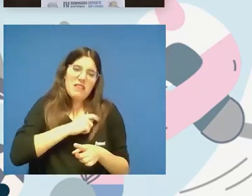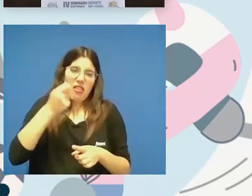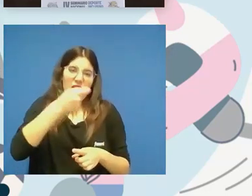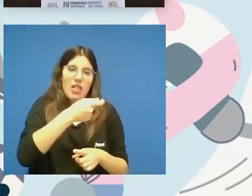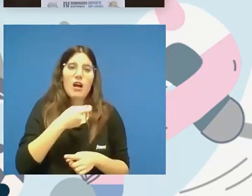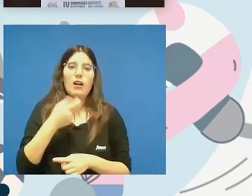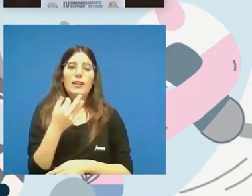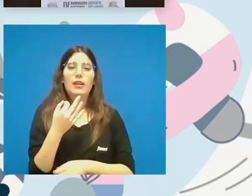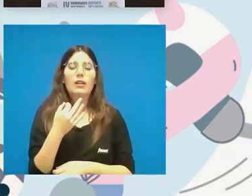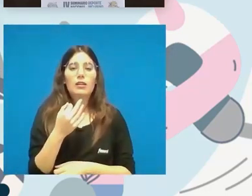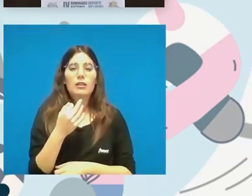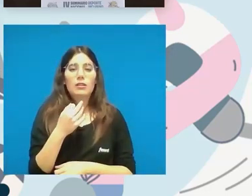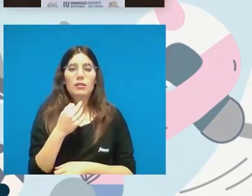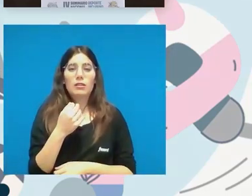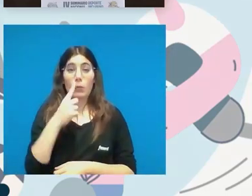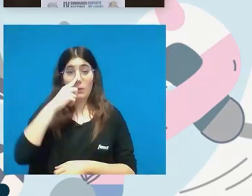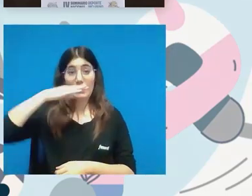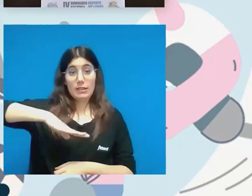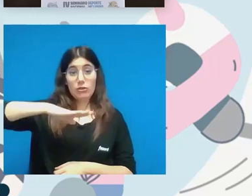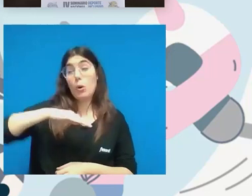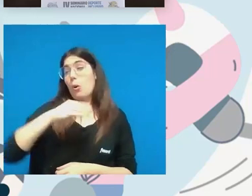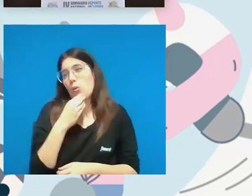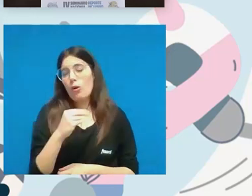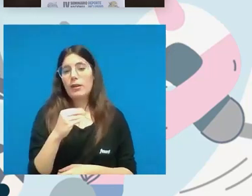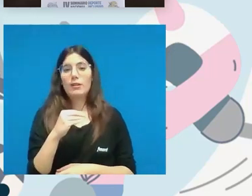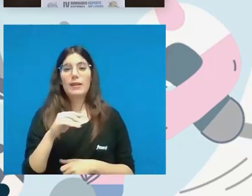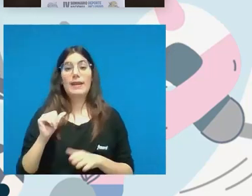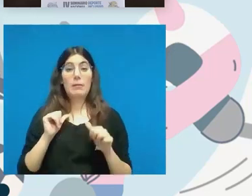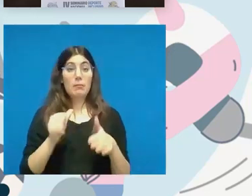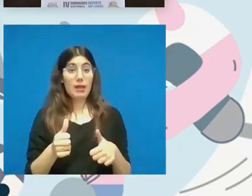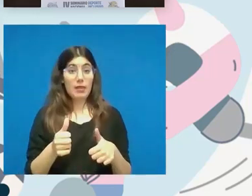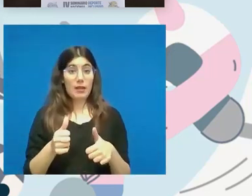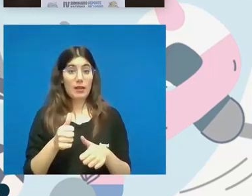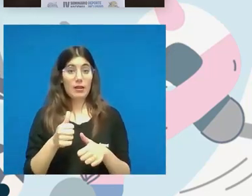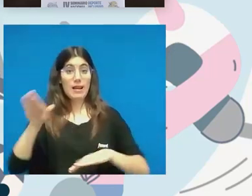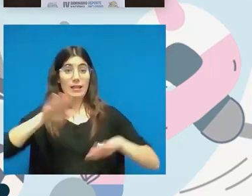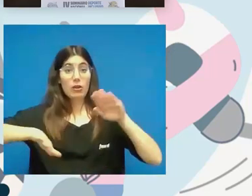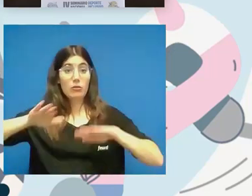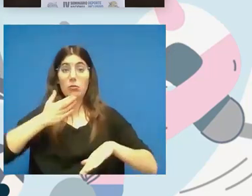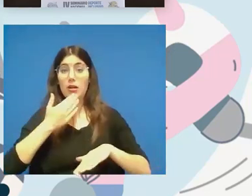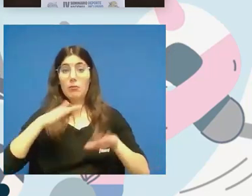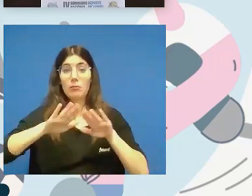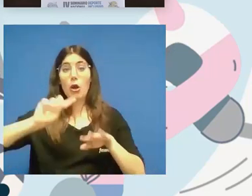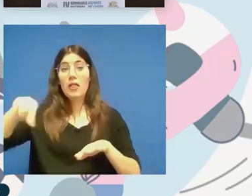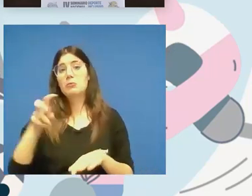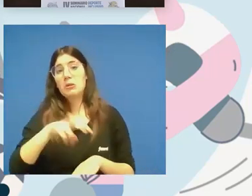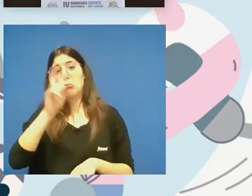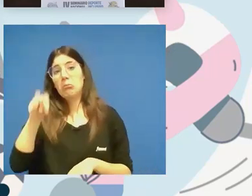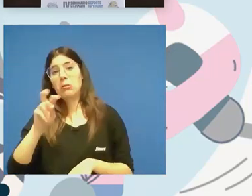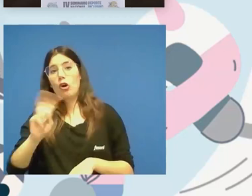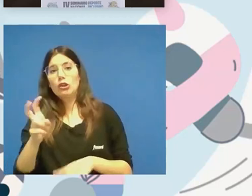que un niño un joven empiece haciendo natación luego continúe haciendo